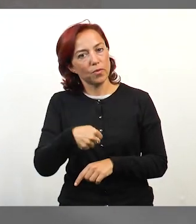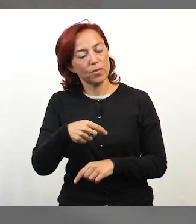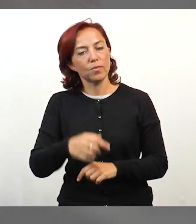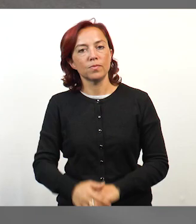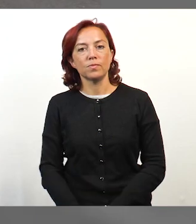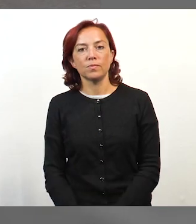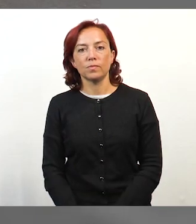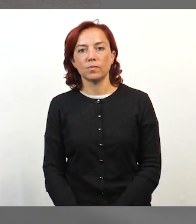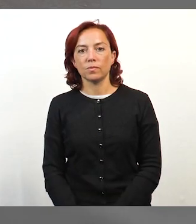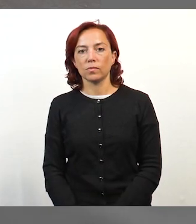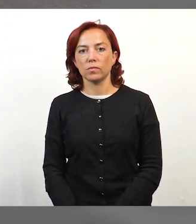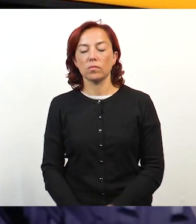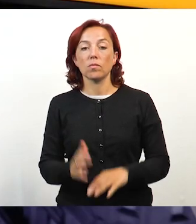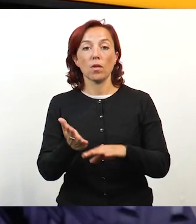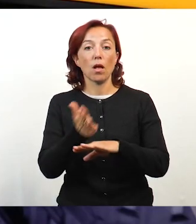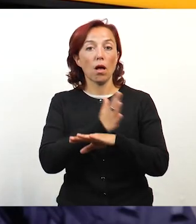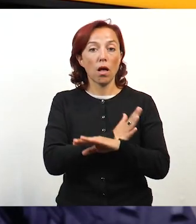Montevideo.